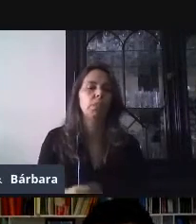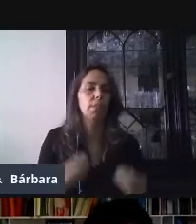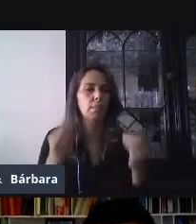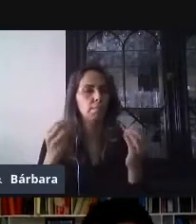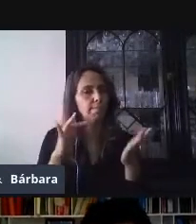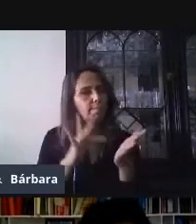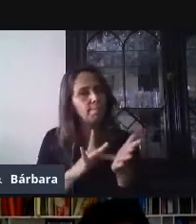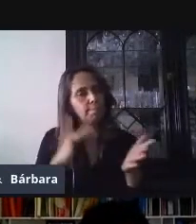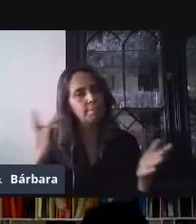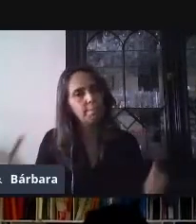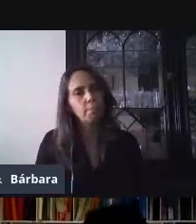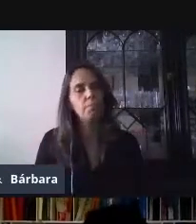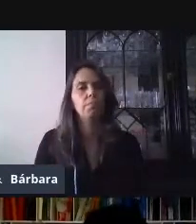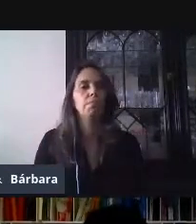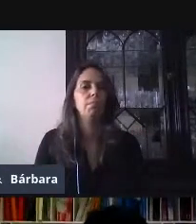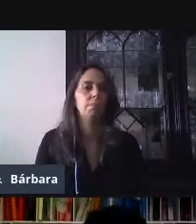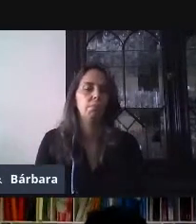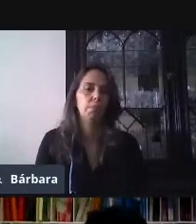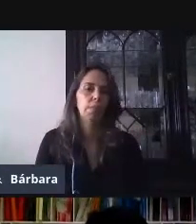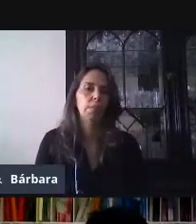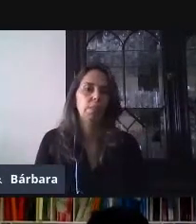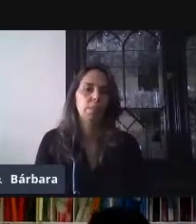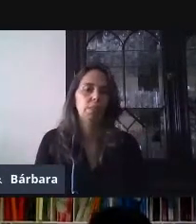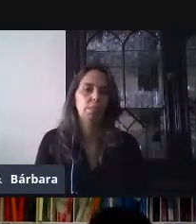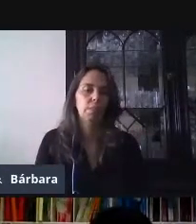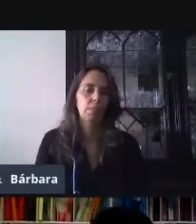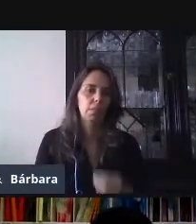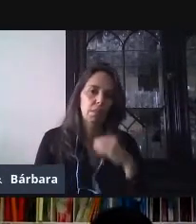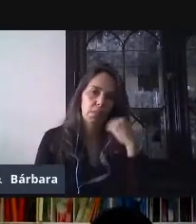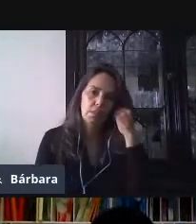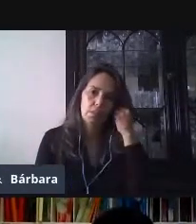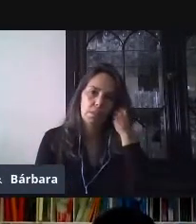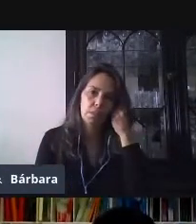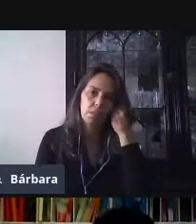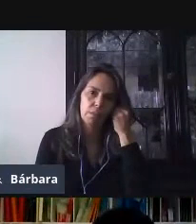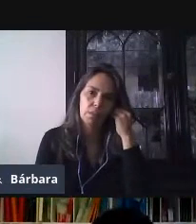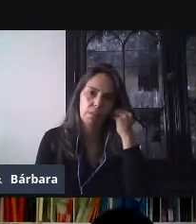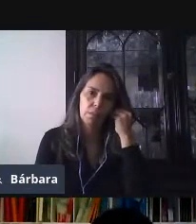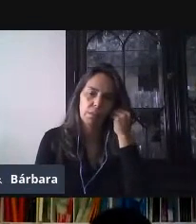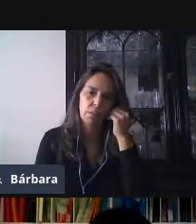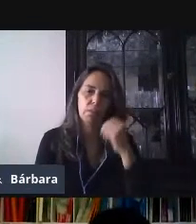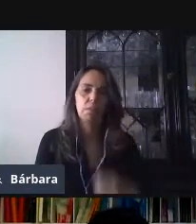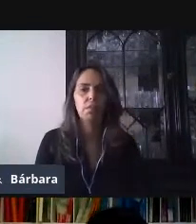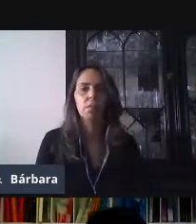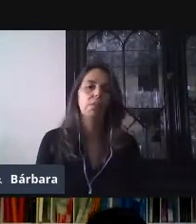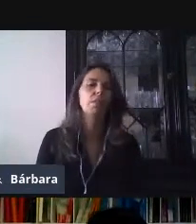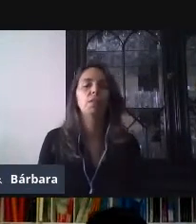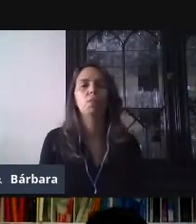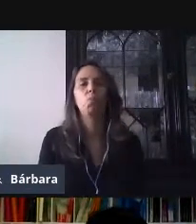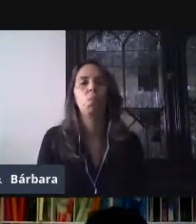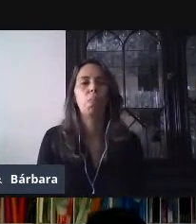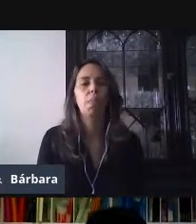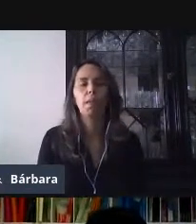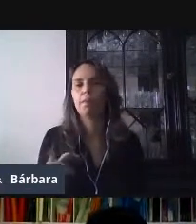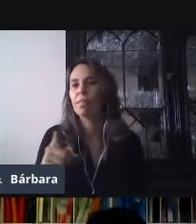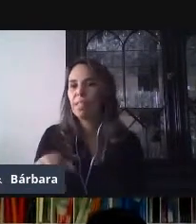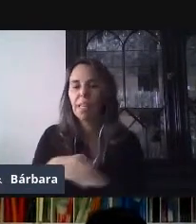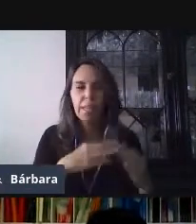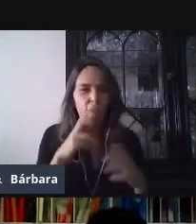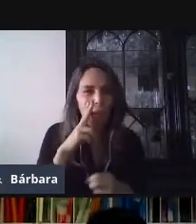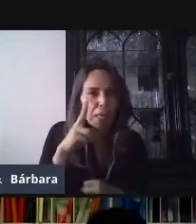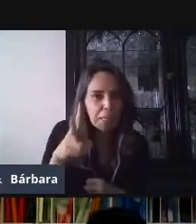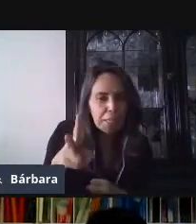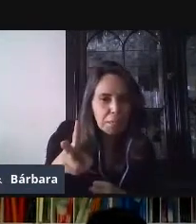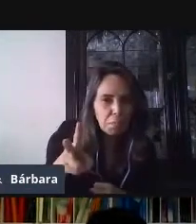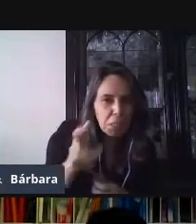fue súper útil. Hemos tenido ahí, estamos viendo en el chat, muchos comentarios del interés que tienen de esta